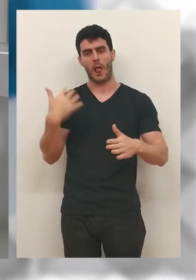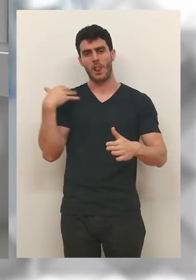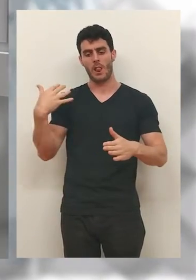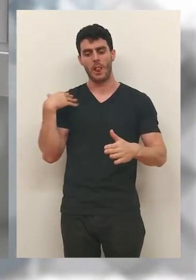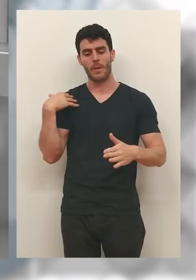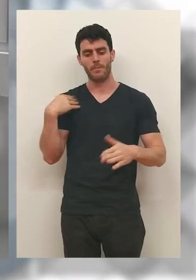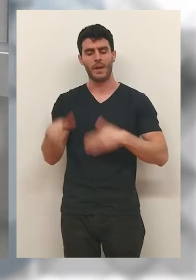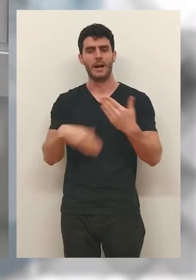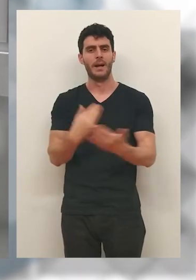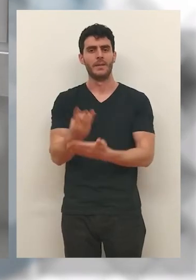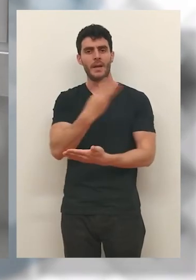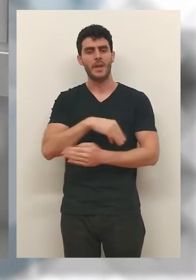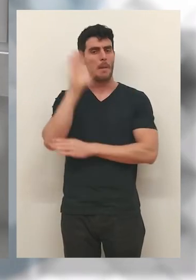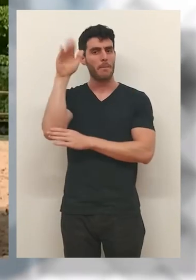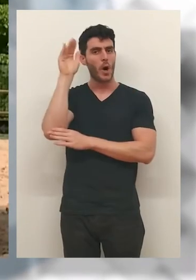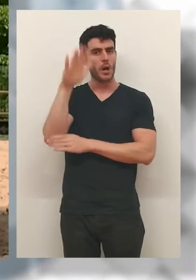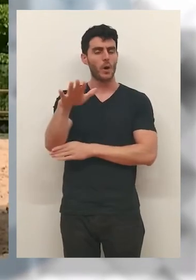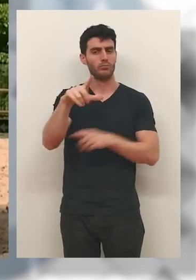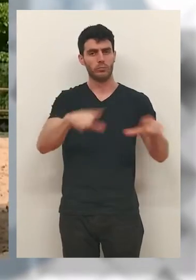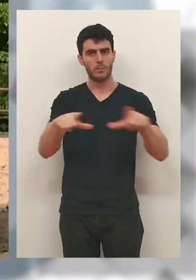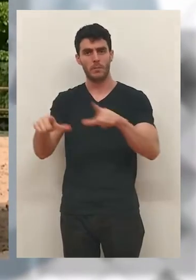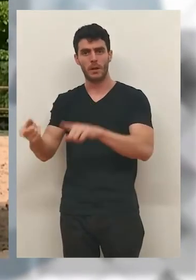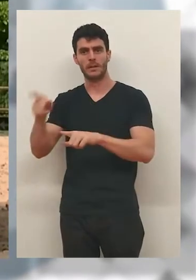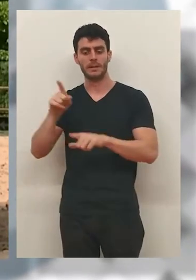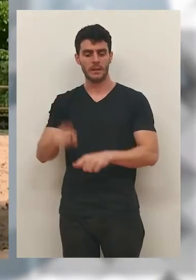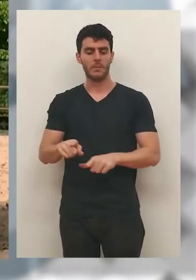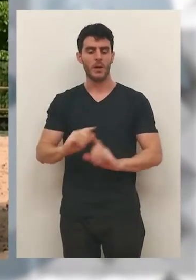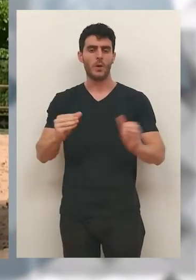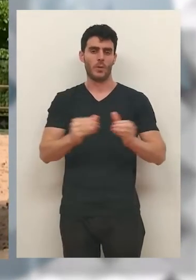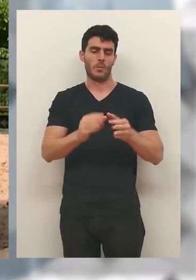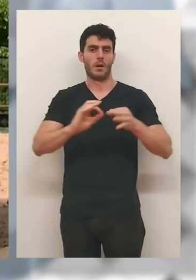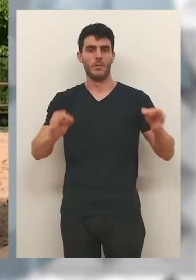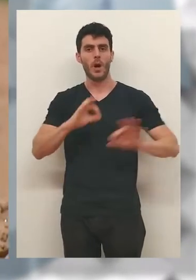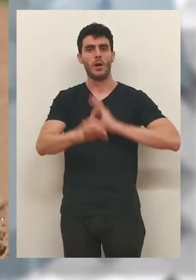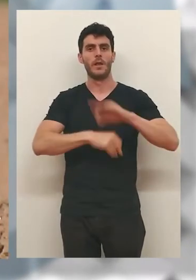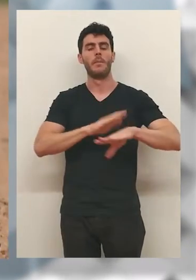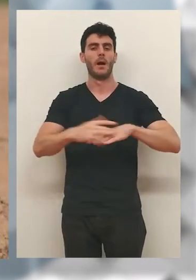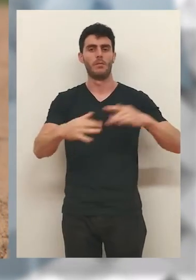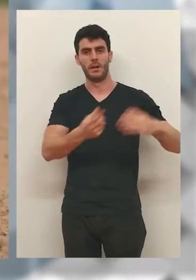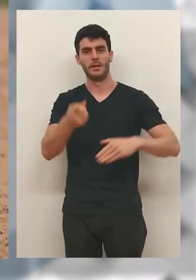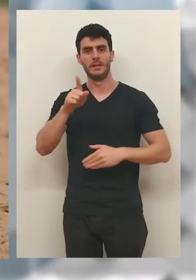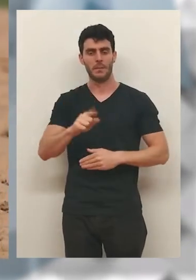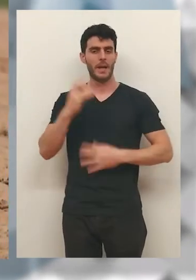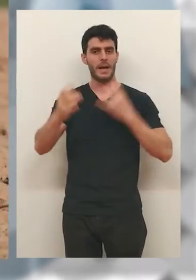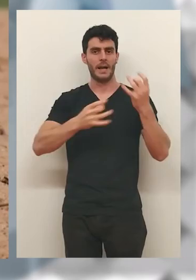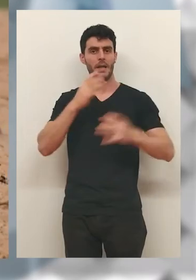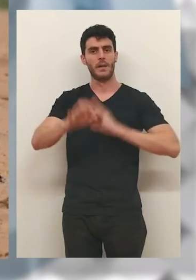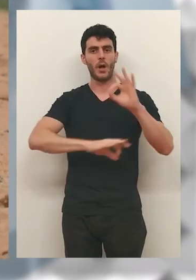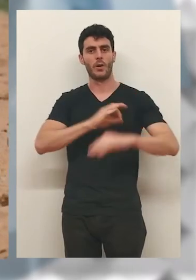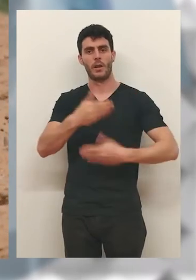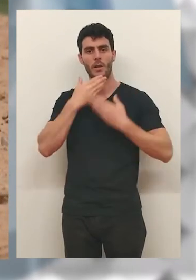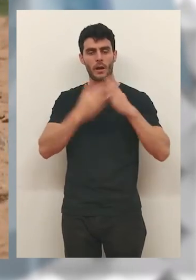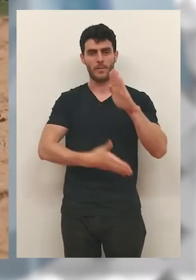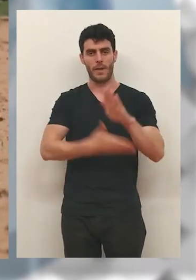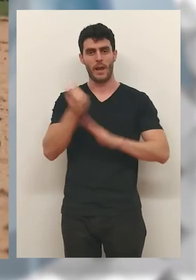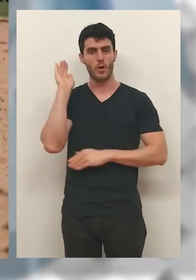instalación abierta hace unas semanas permite albergar hasta tres pistas de voleibol y ya ha comenzado a recibir tanto a grupos de amigos que se organizan para jugar como